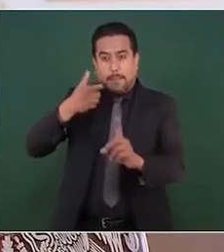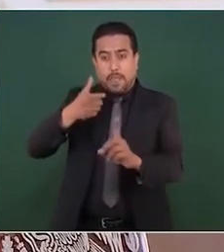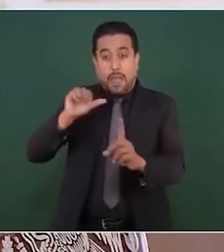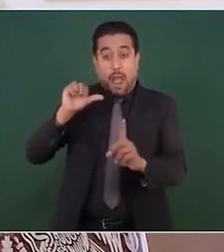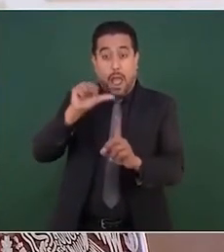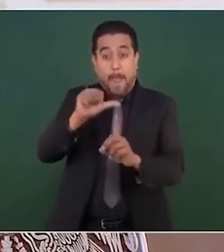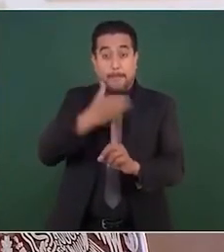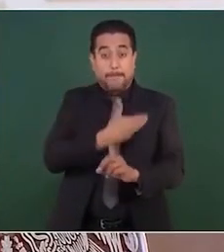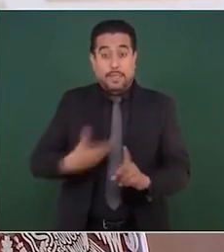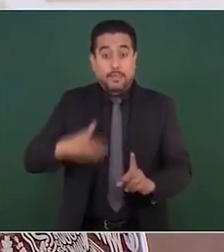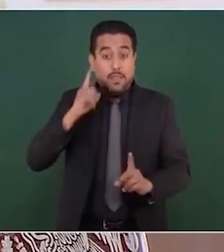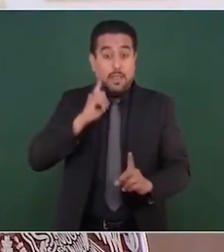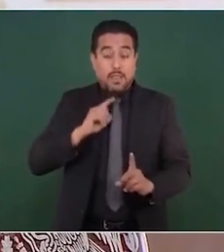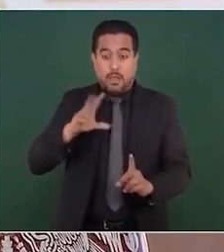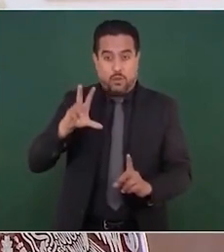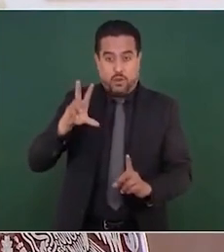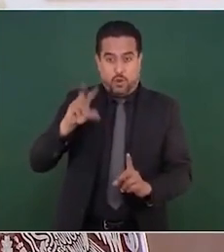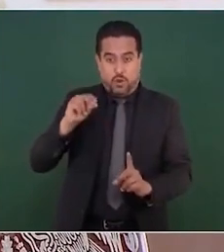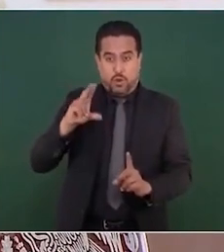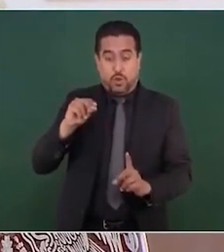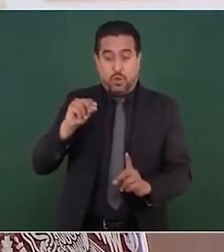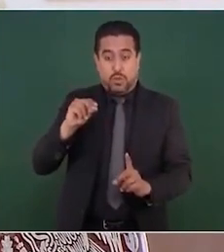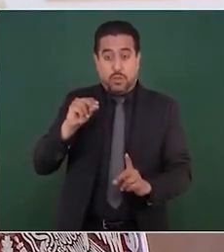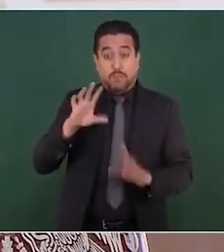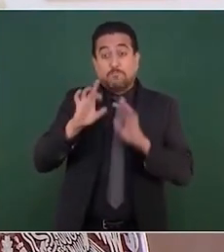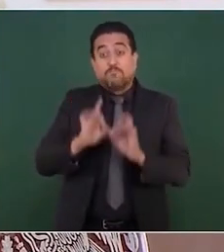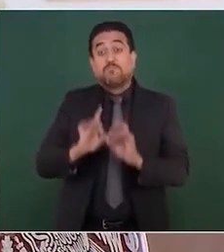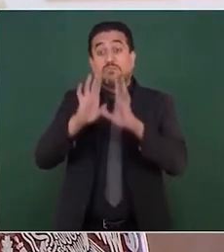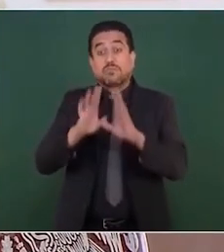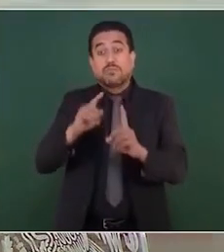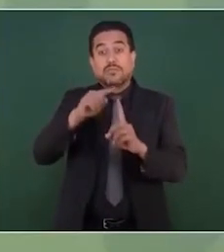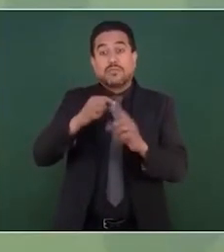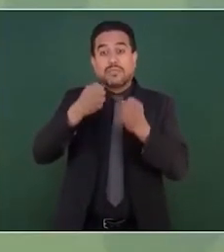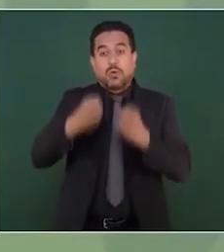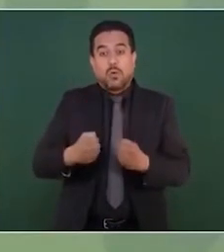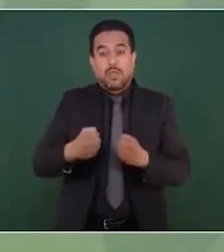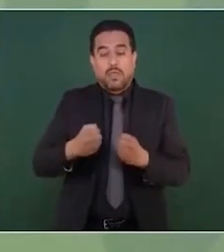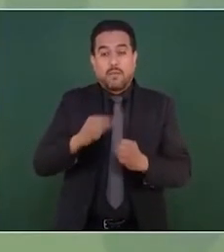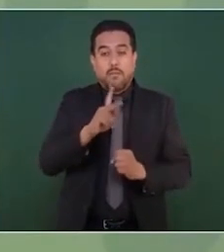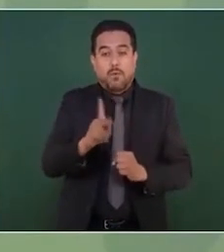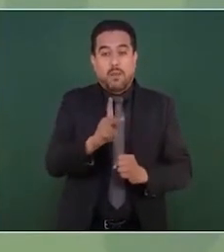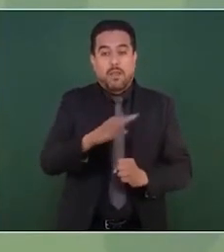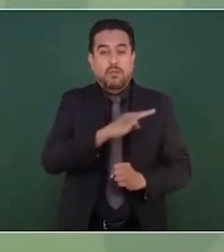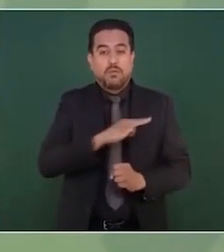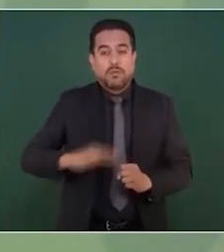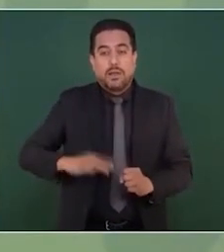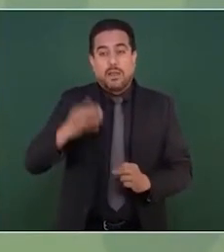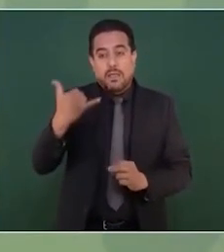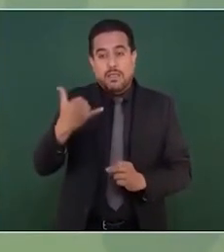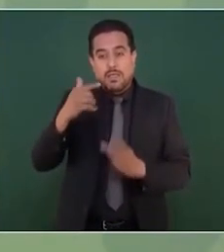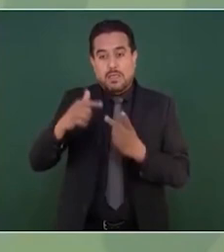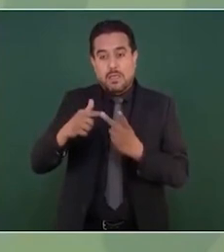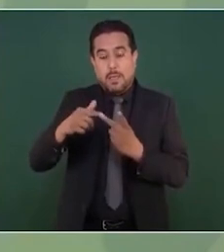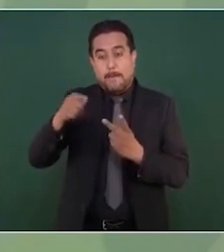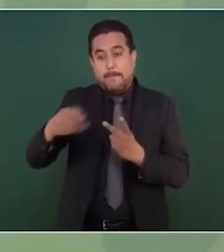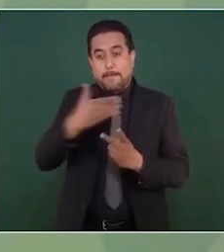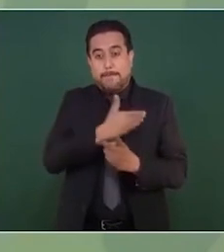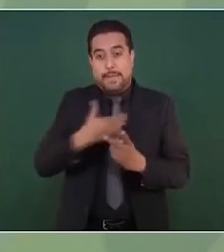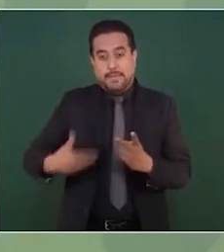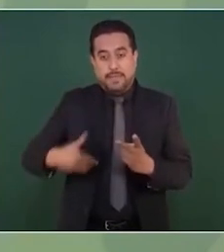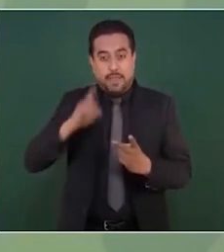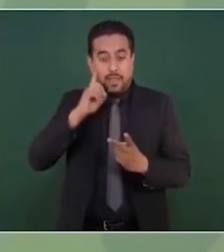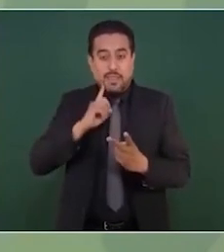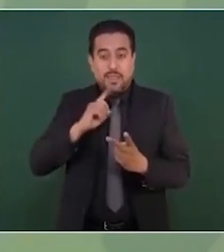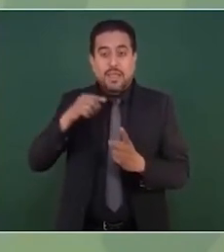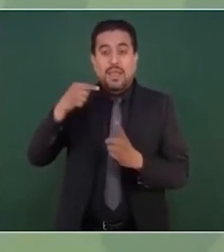coincidieron que estaba la alcaldesa y el secretario de seguridad pública municipal que es un capitán de la marina